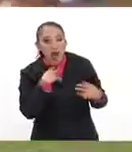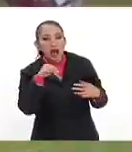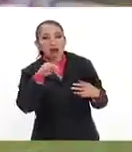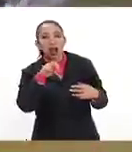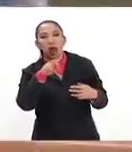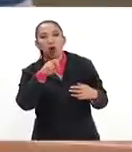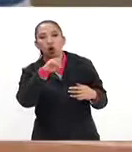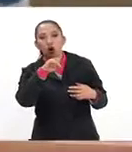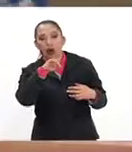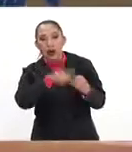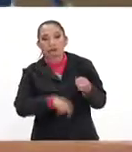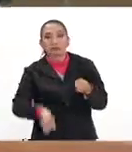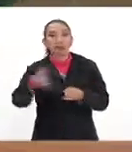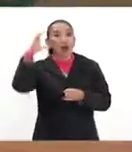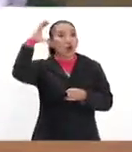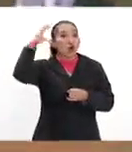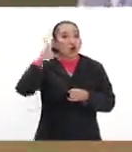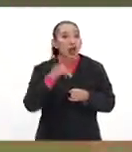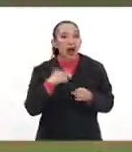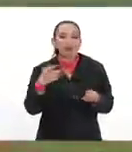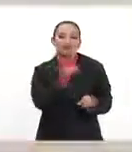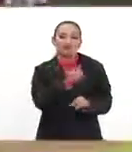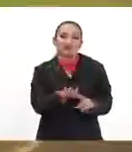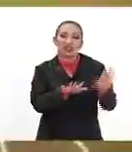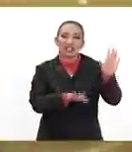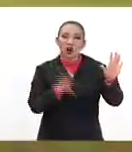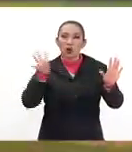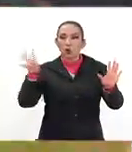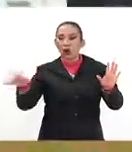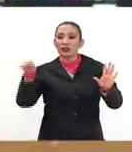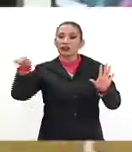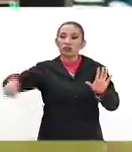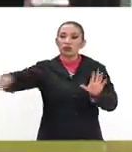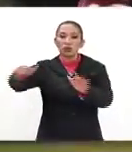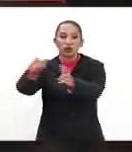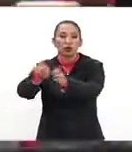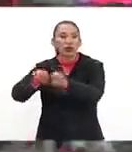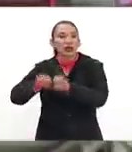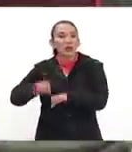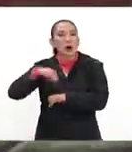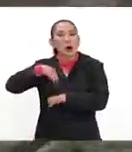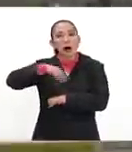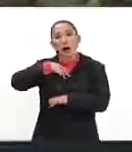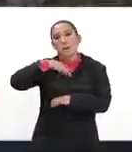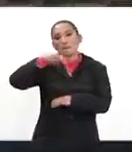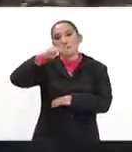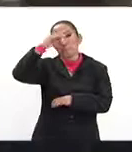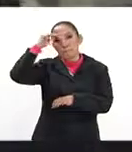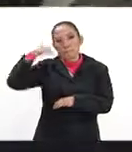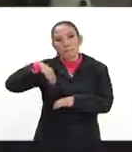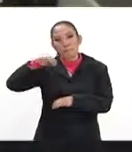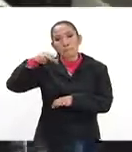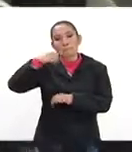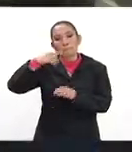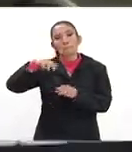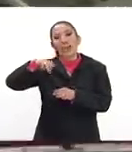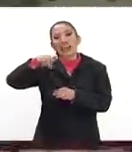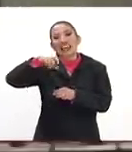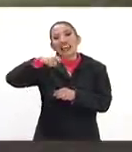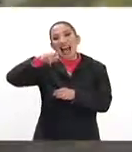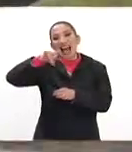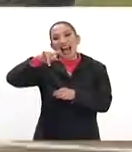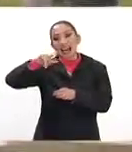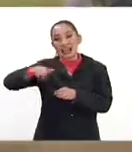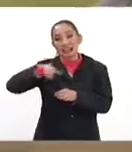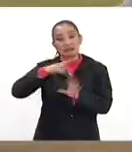Navajoa. Mientras tanto, Culiacán le ganó 5-4 al conjunto de Mexicali. Ya está 2 a 0 en la serie